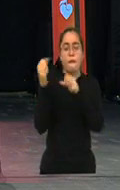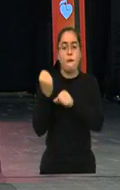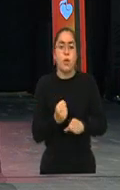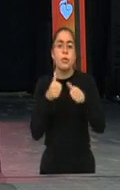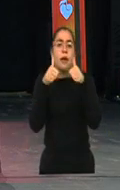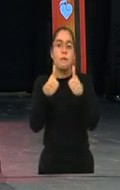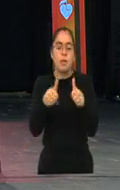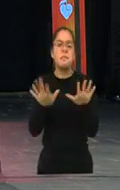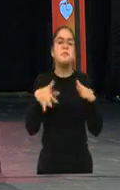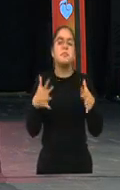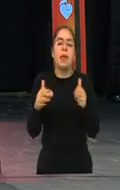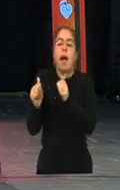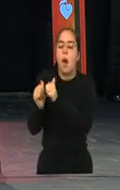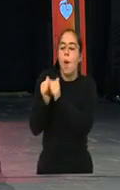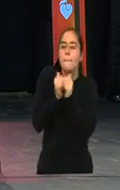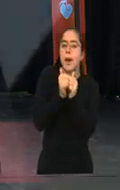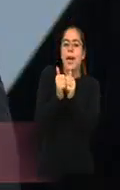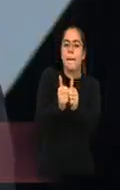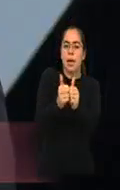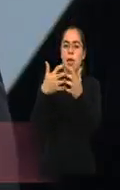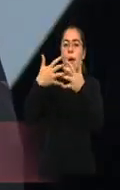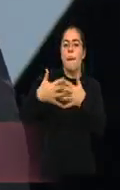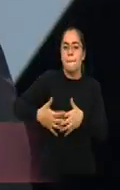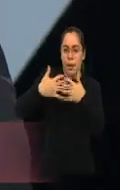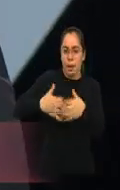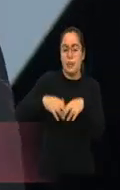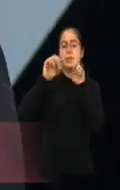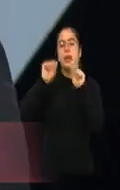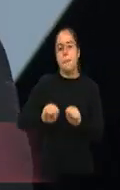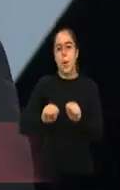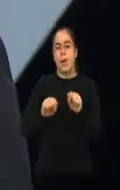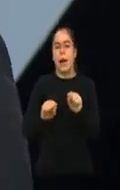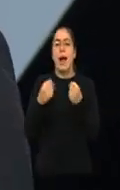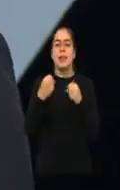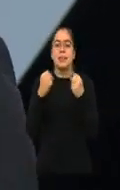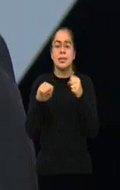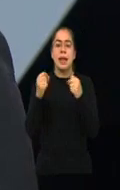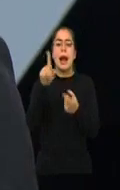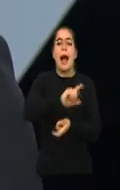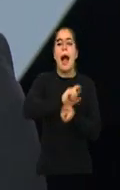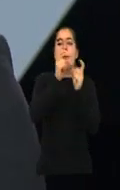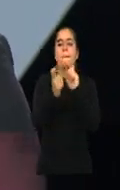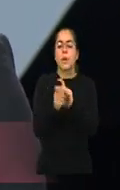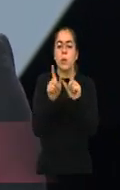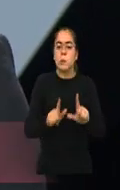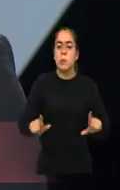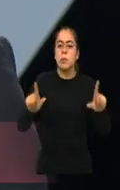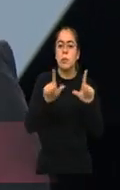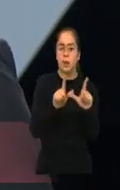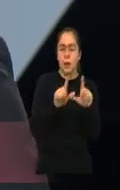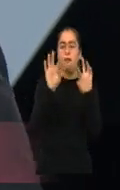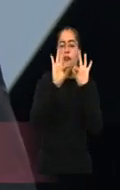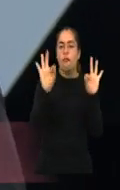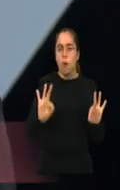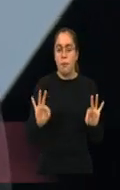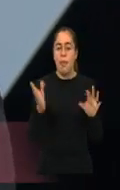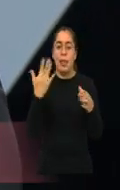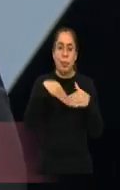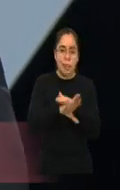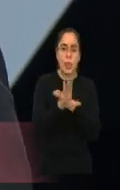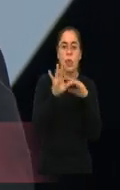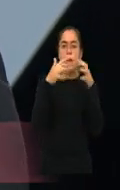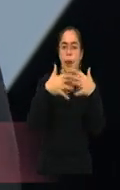porque obviamente hay algunas que tienen que acoplar espacios de trabajo, condiciones, porque por supuesto si hay imposibilidad, digamos, material para